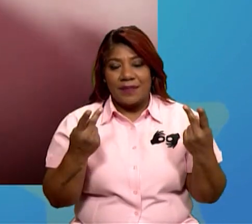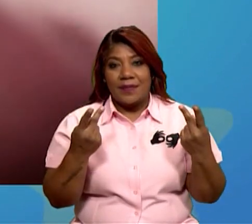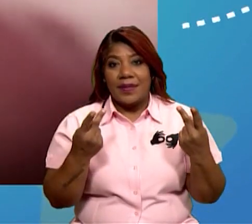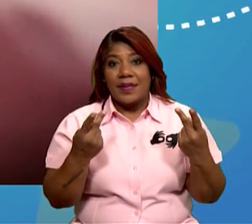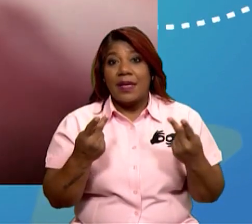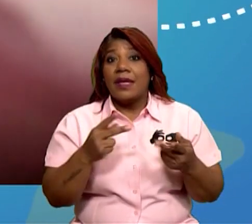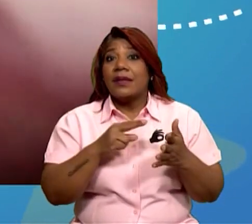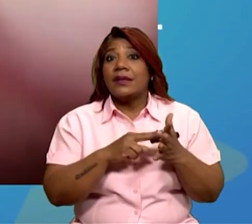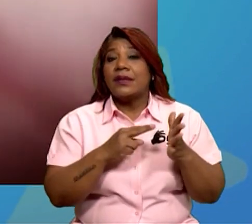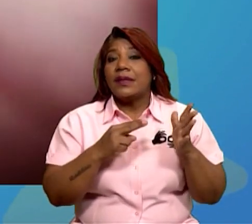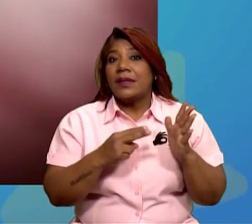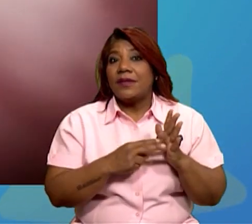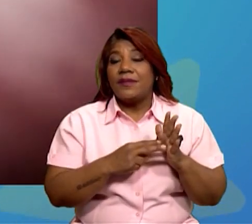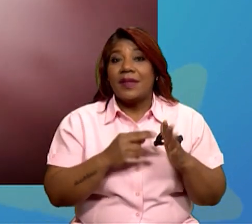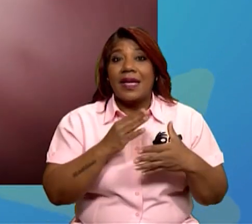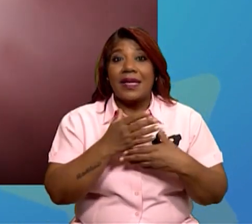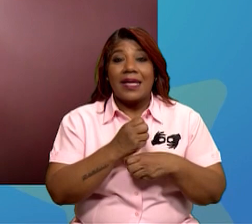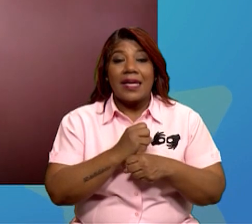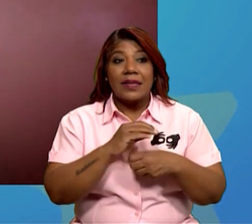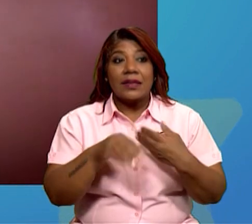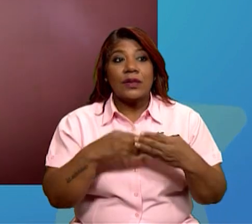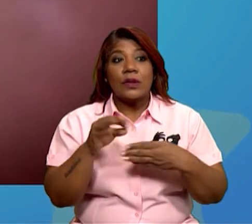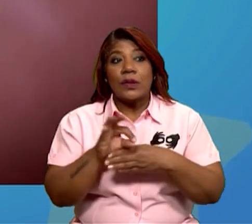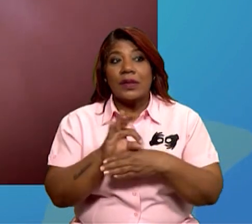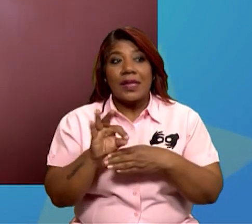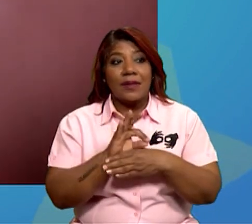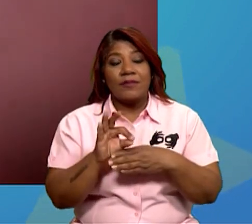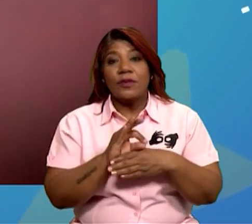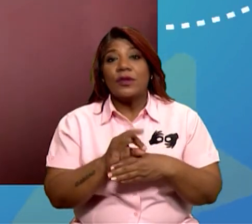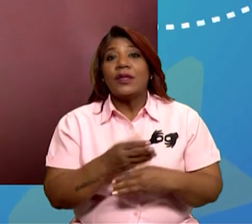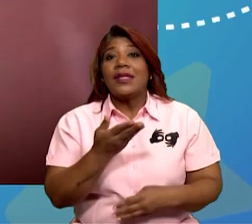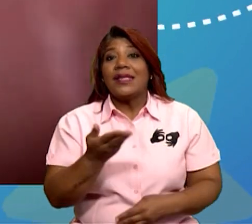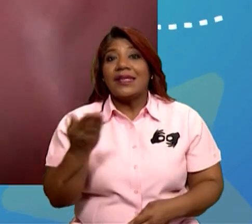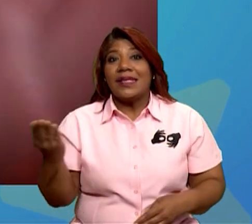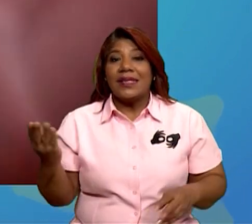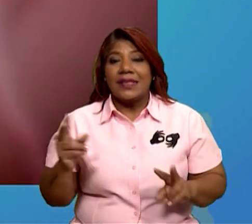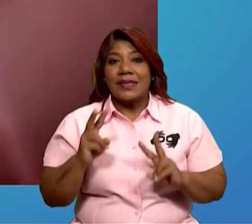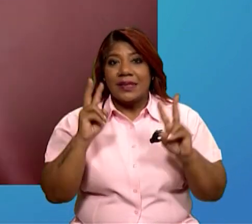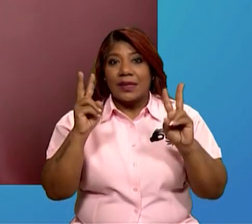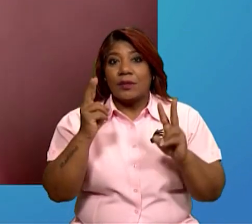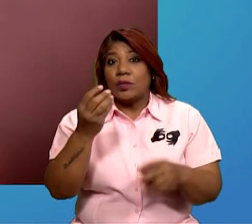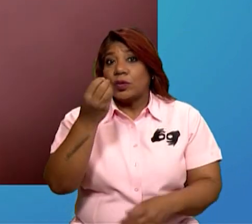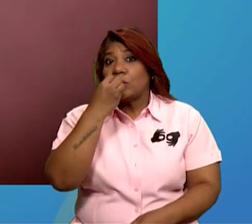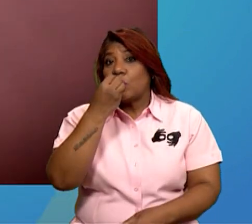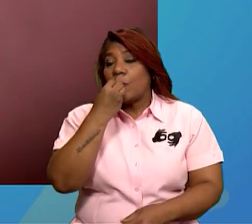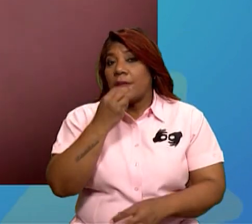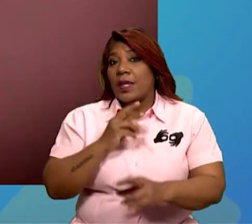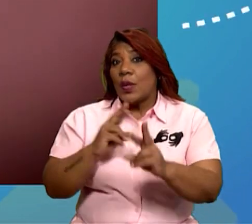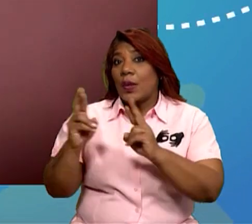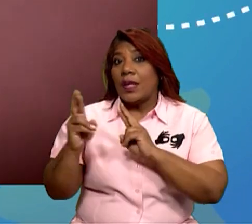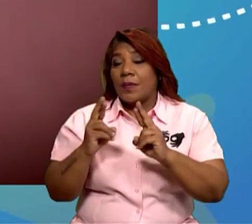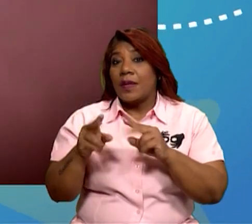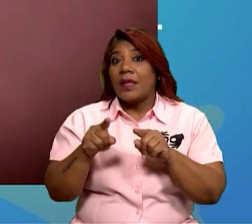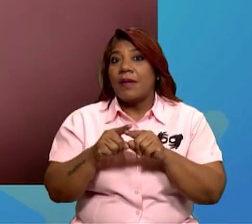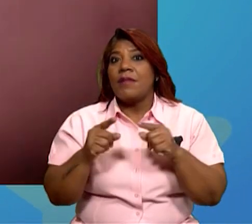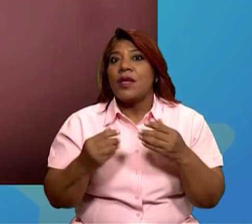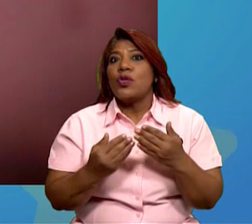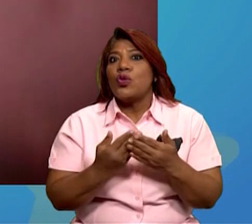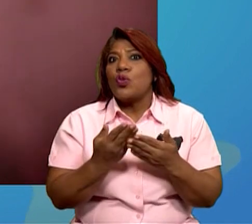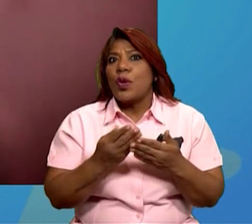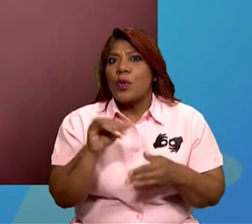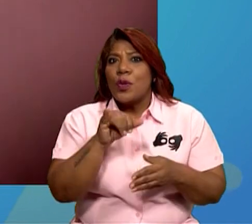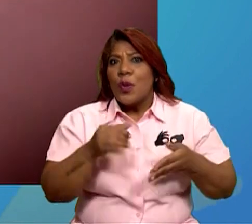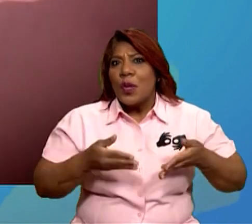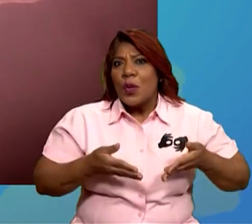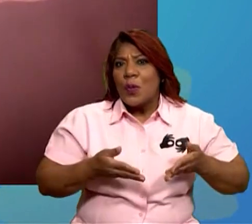Esto significa que realiza las funciones básicas de todo ser vivo. Alimentarse, relacionarse y reproducirse. Es como